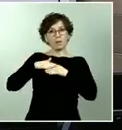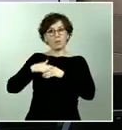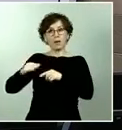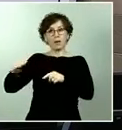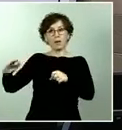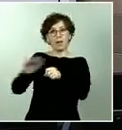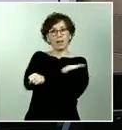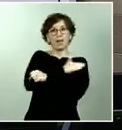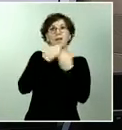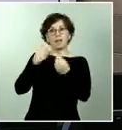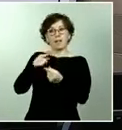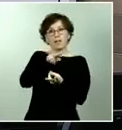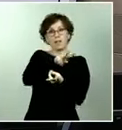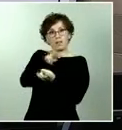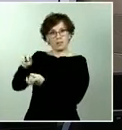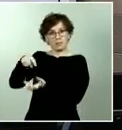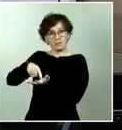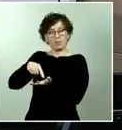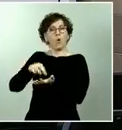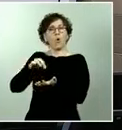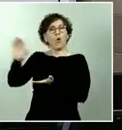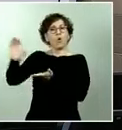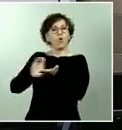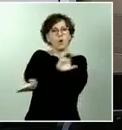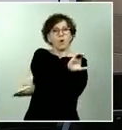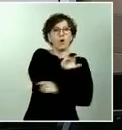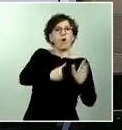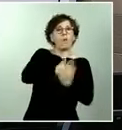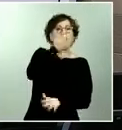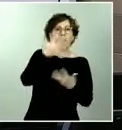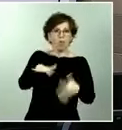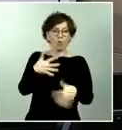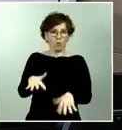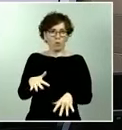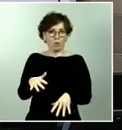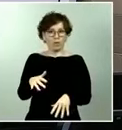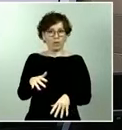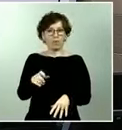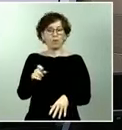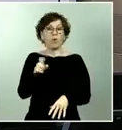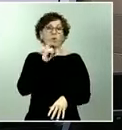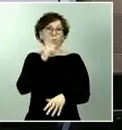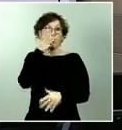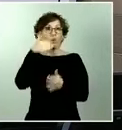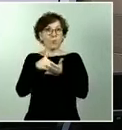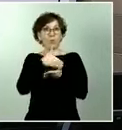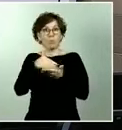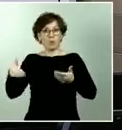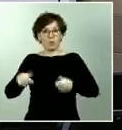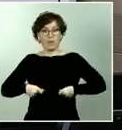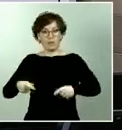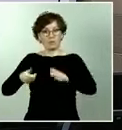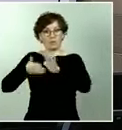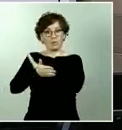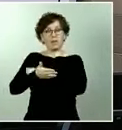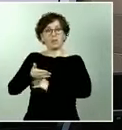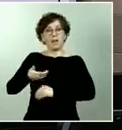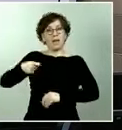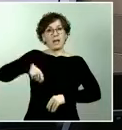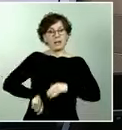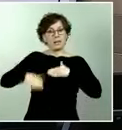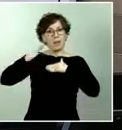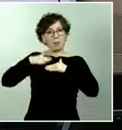se podría dedicar estos ingresos o en su caso cómo se podría hacer frente a estos 5.000 millones de gasto que va a suponer esta renta mínima vital además